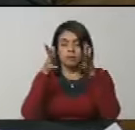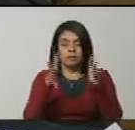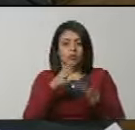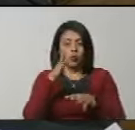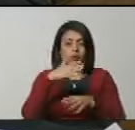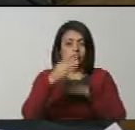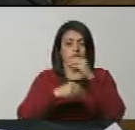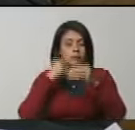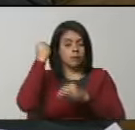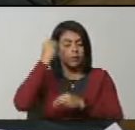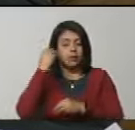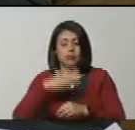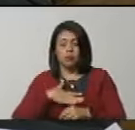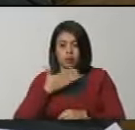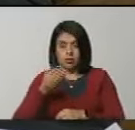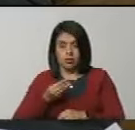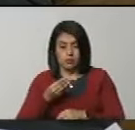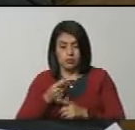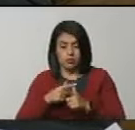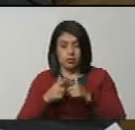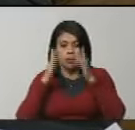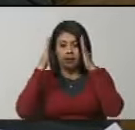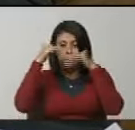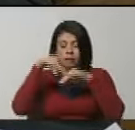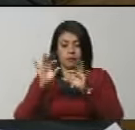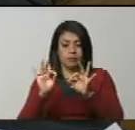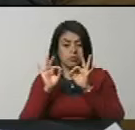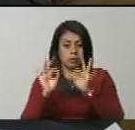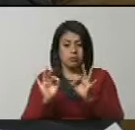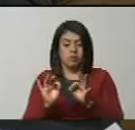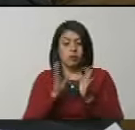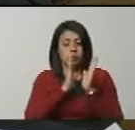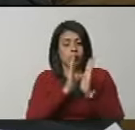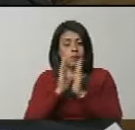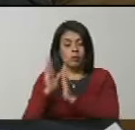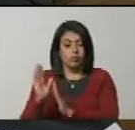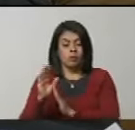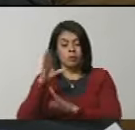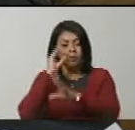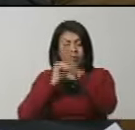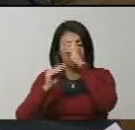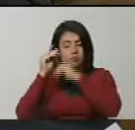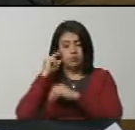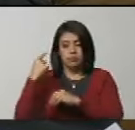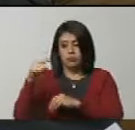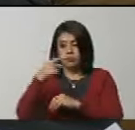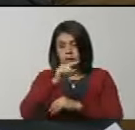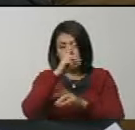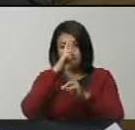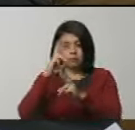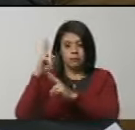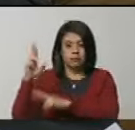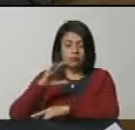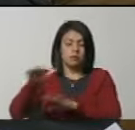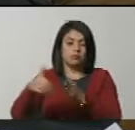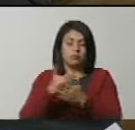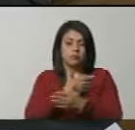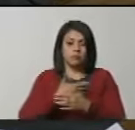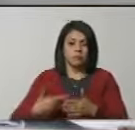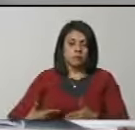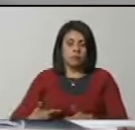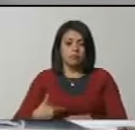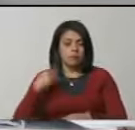cuando se estime conveniente, atendiendo a la especialidad y disciplina del conocimiento que posean. Es todo, ciudadano presidente.